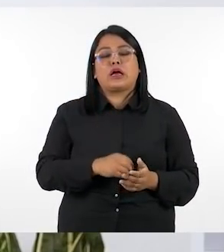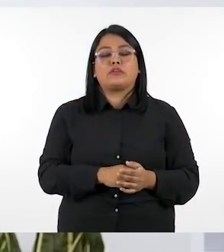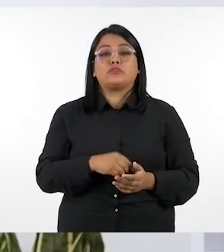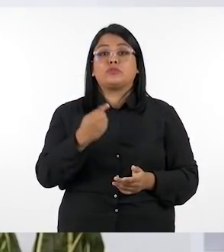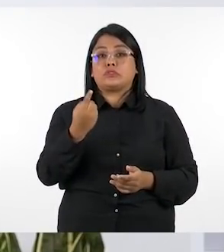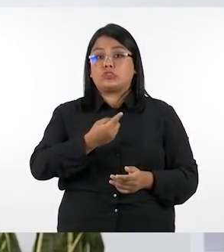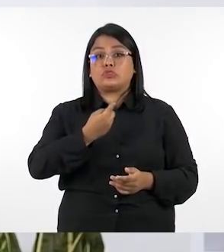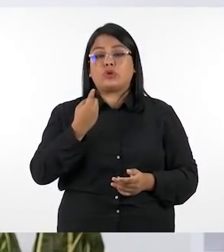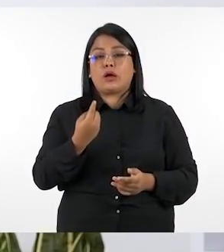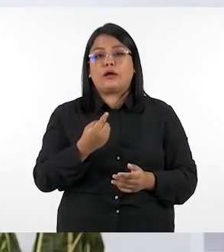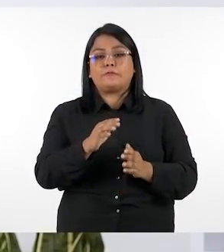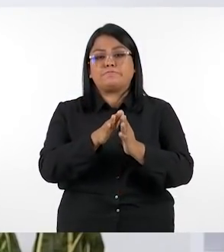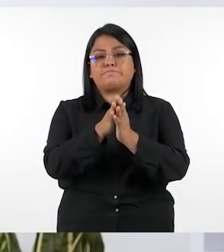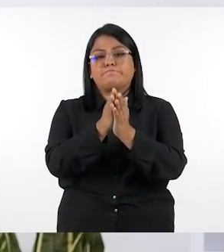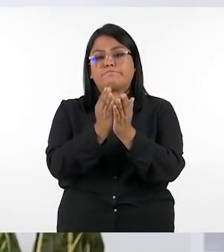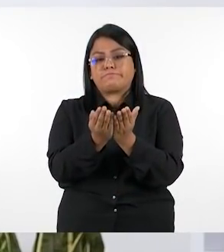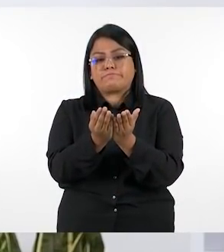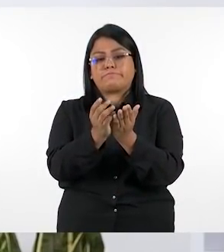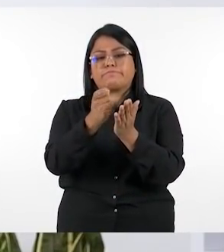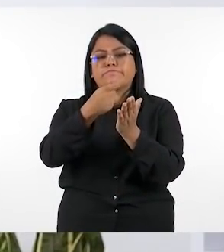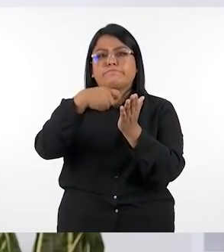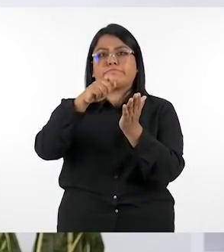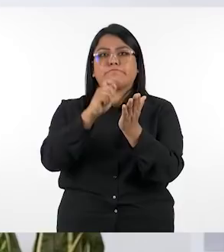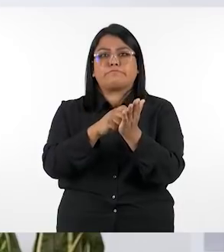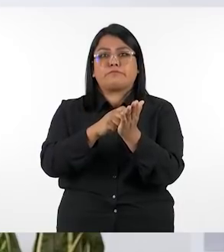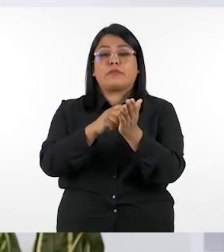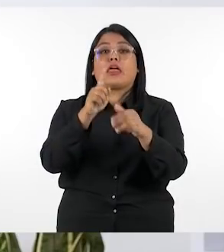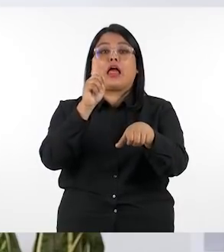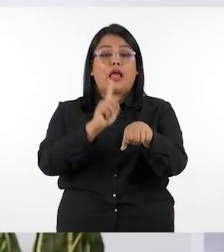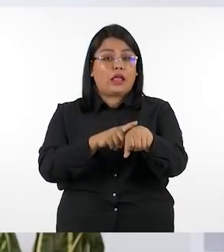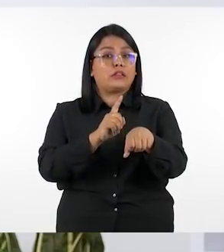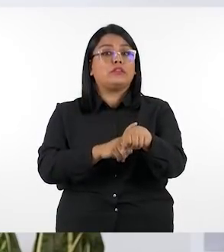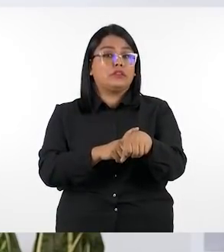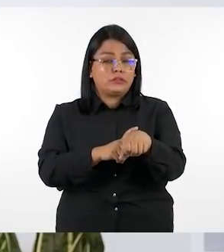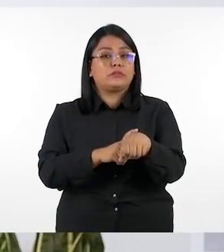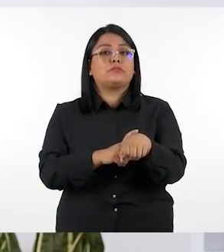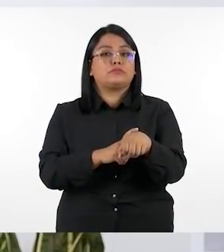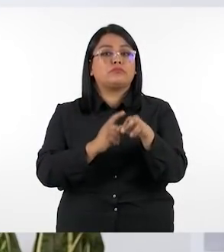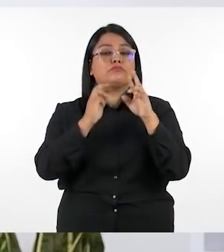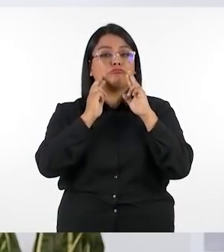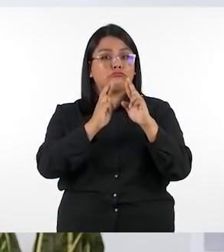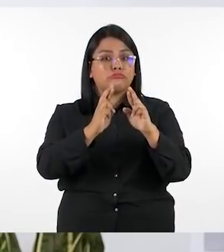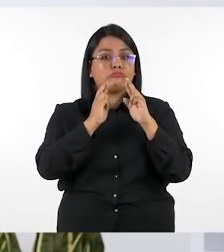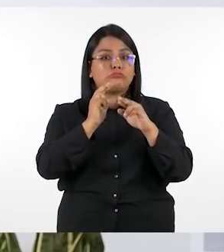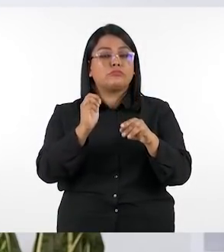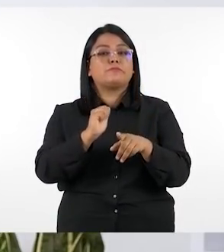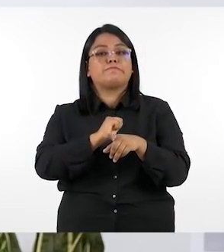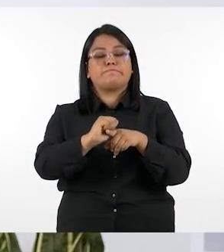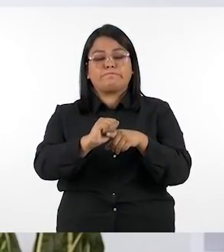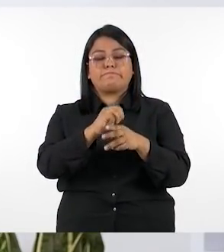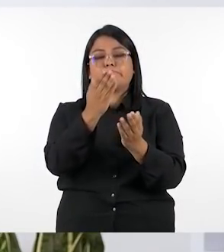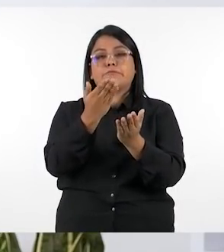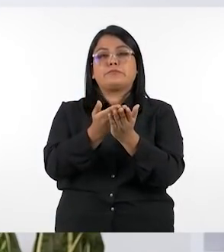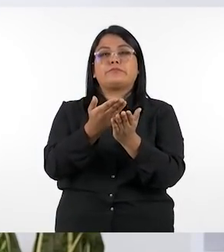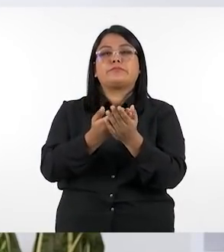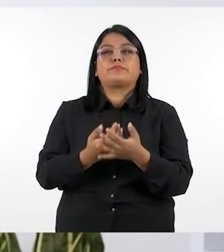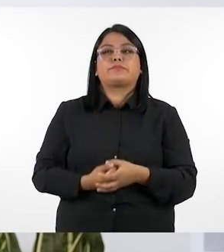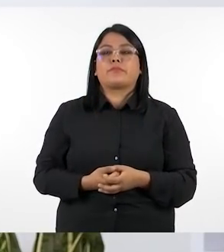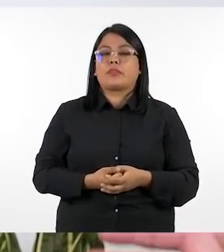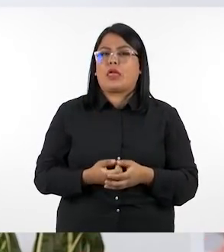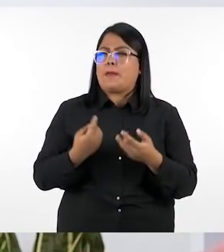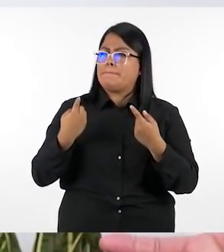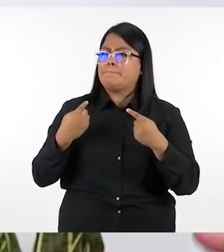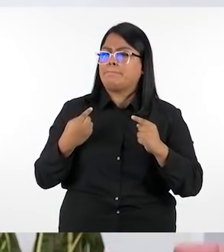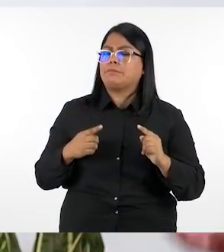garantizar o para mostrar que ha garantizado el tiempo para que el niño resuelva los ejercicios propuestos